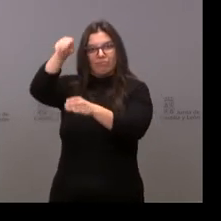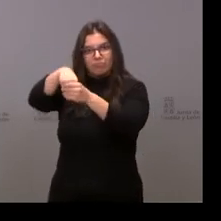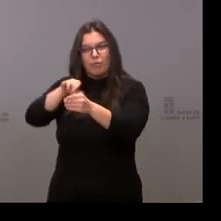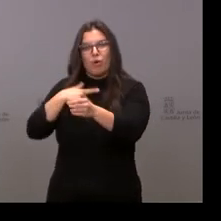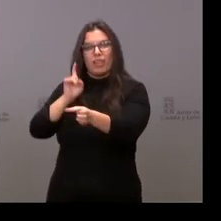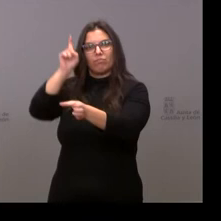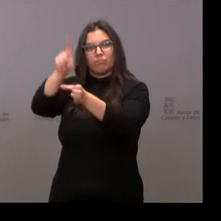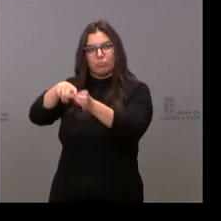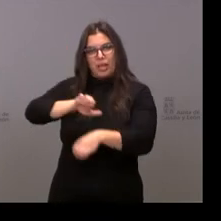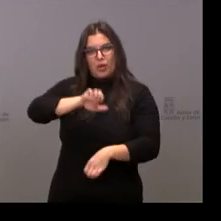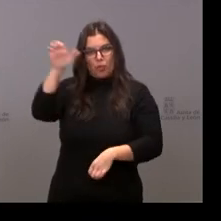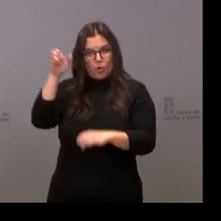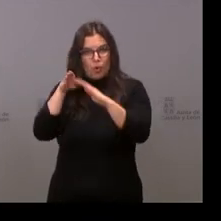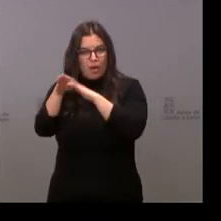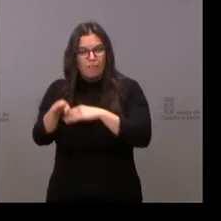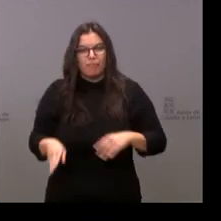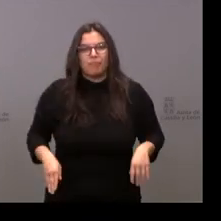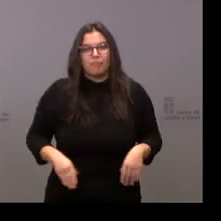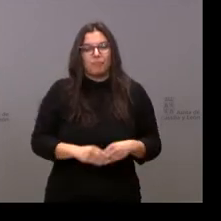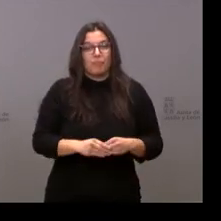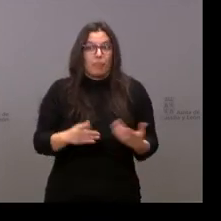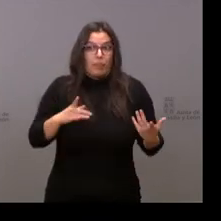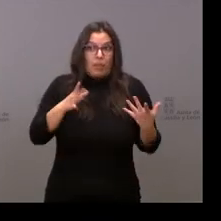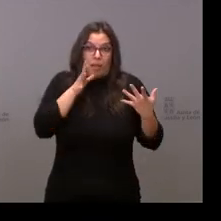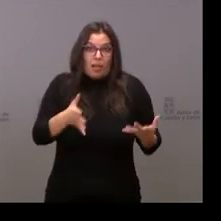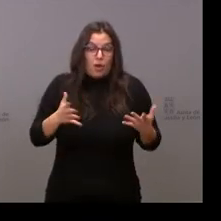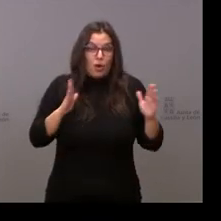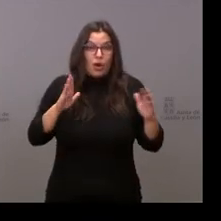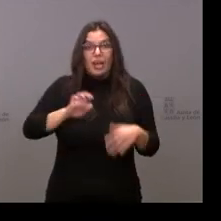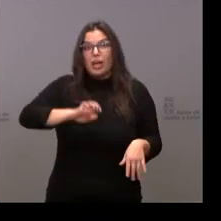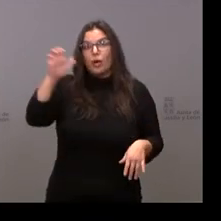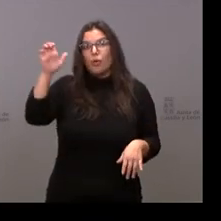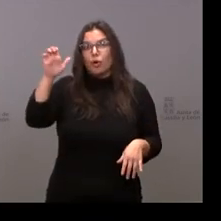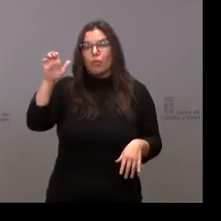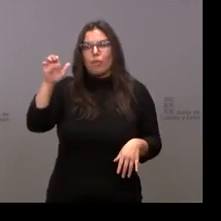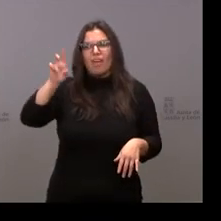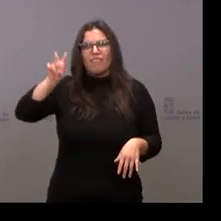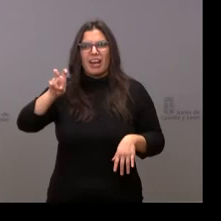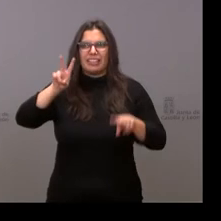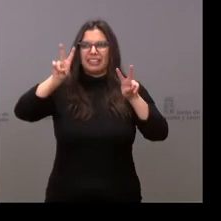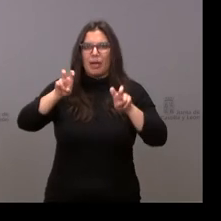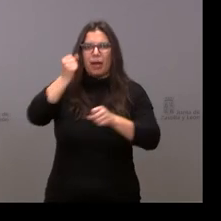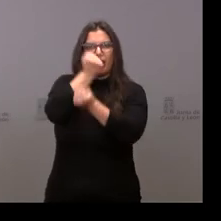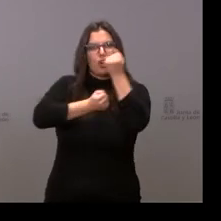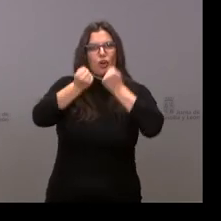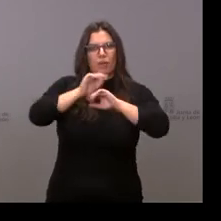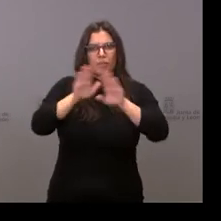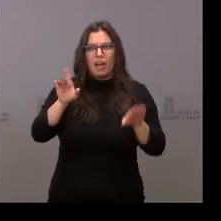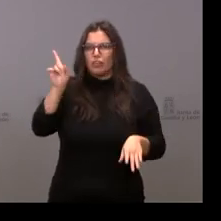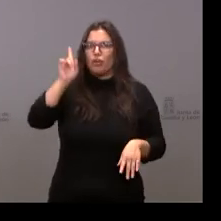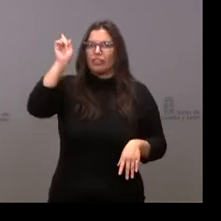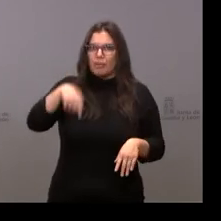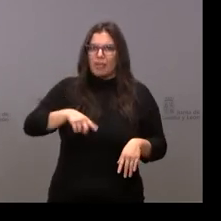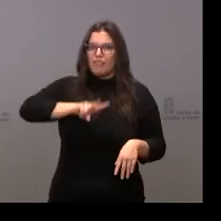en nuestra entrada en Europa, que hoy Europa no solo tiene un valor económico, tiene un valor en el progreso